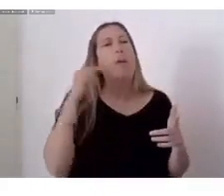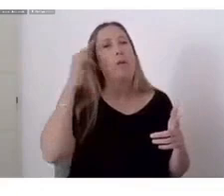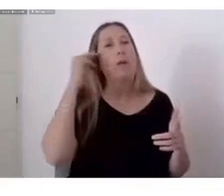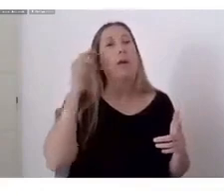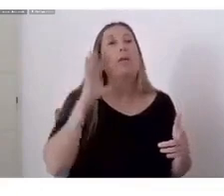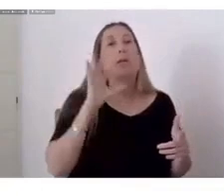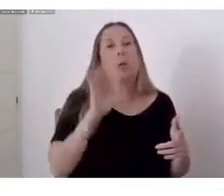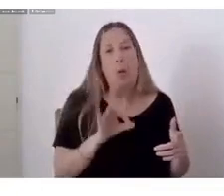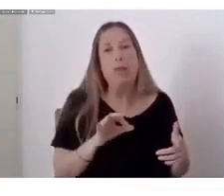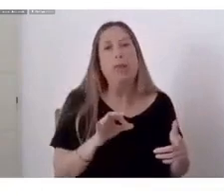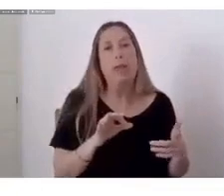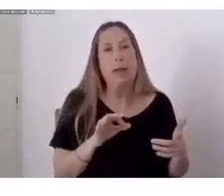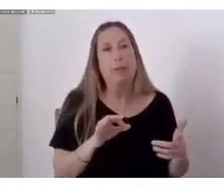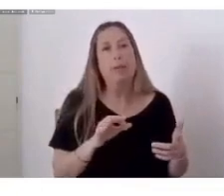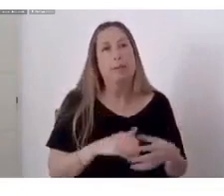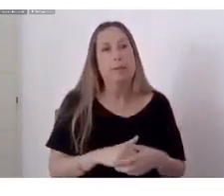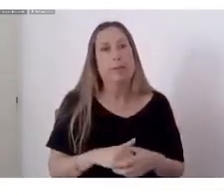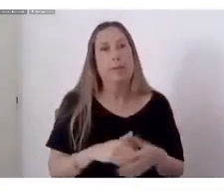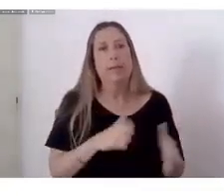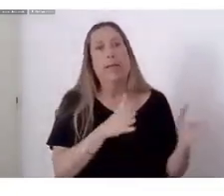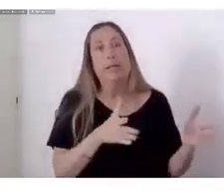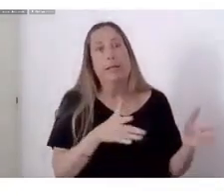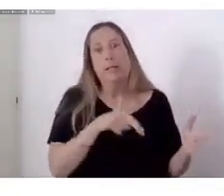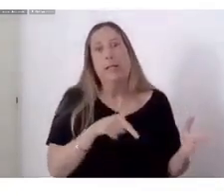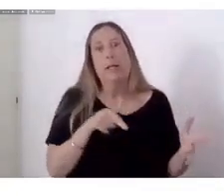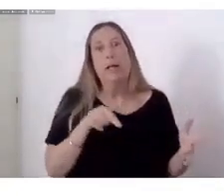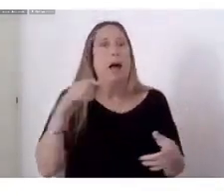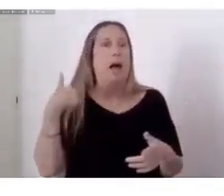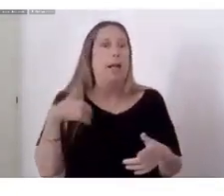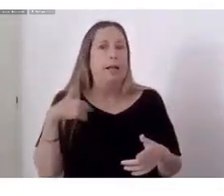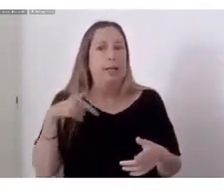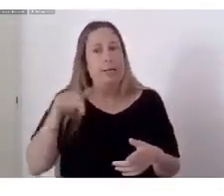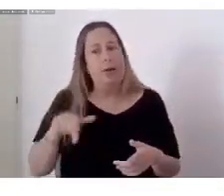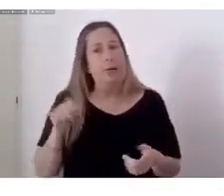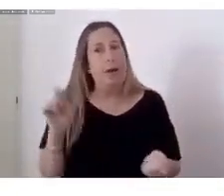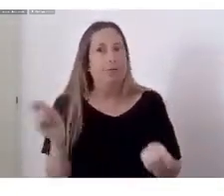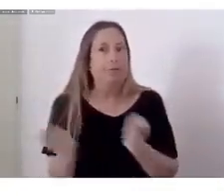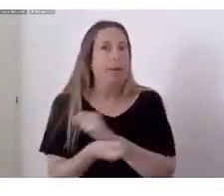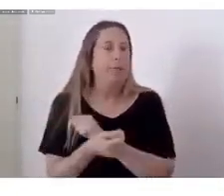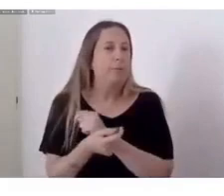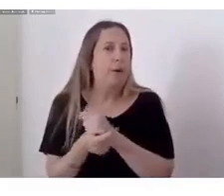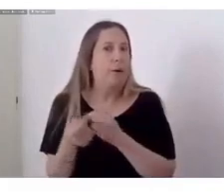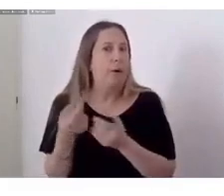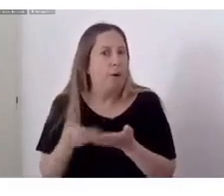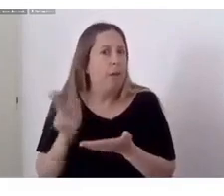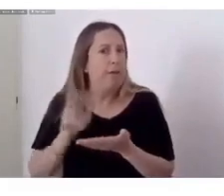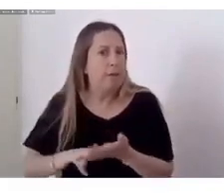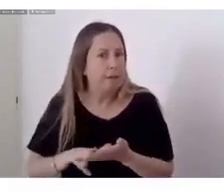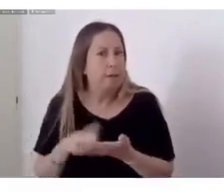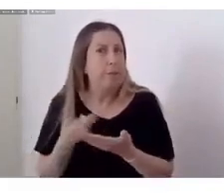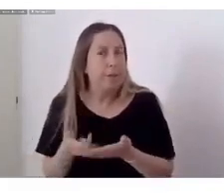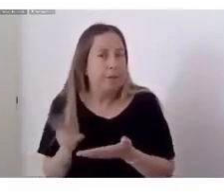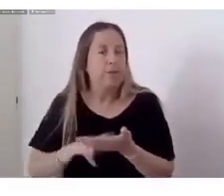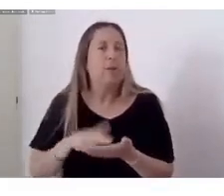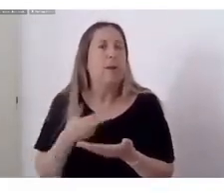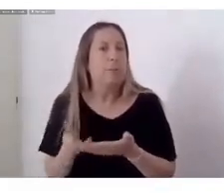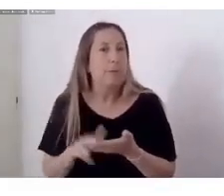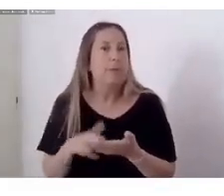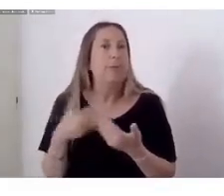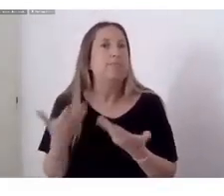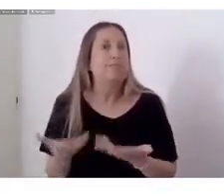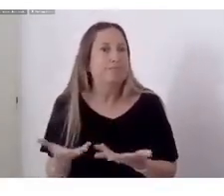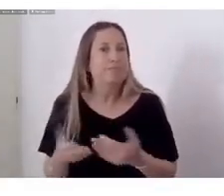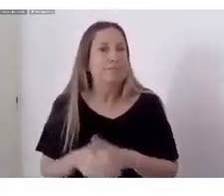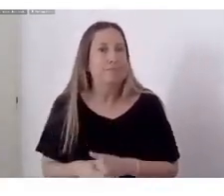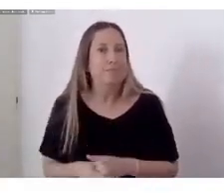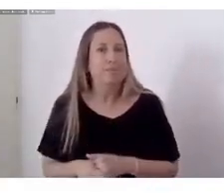una etapa oscura Y así esta Argentina Que no es nueva Y este puerto Que se repite Una y otra vez Nos trae a una nueva